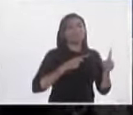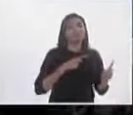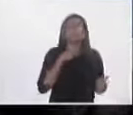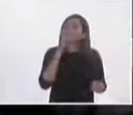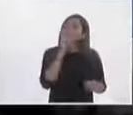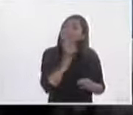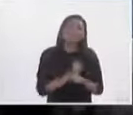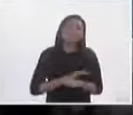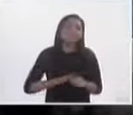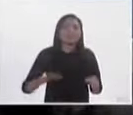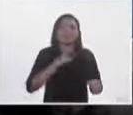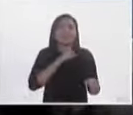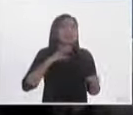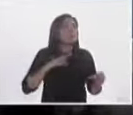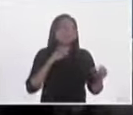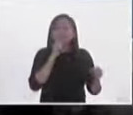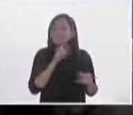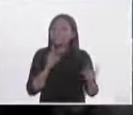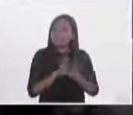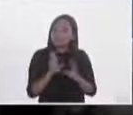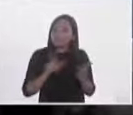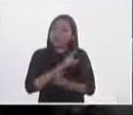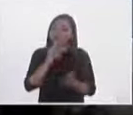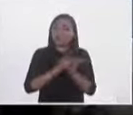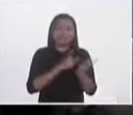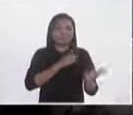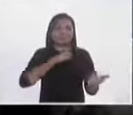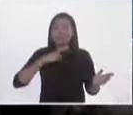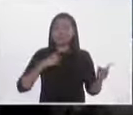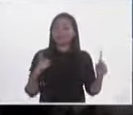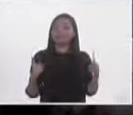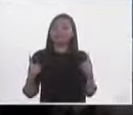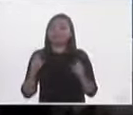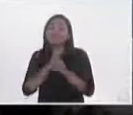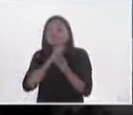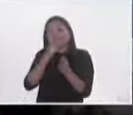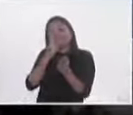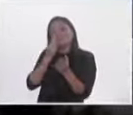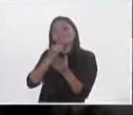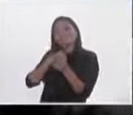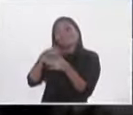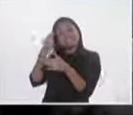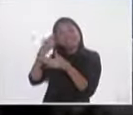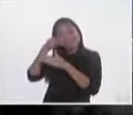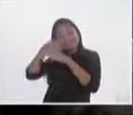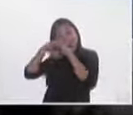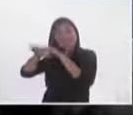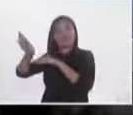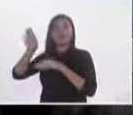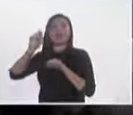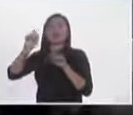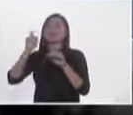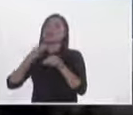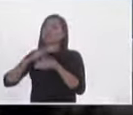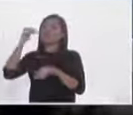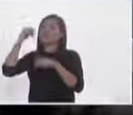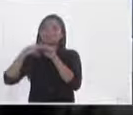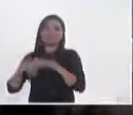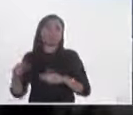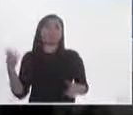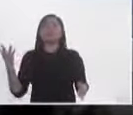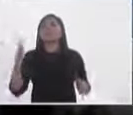ambos tienen que jugar las mismas reglas y ahí es donde vamos a ver efectivamente cuál es la contribución que algunos candidatos, sea Cuauhtémoc